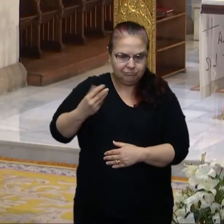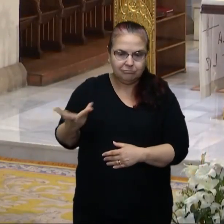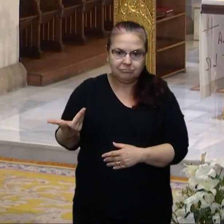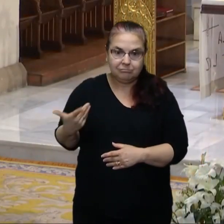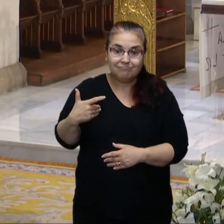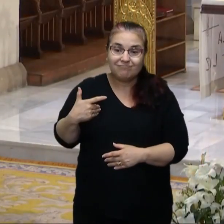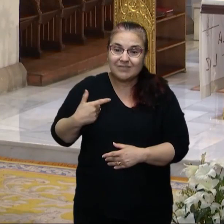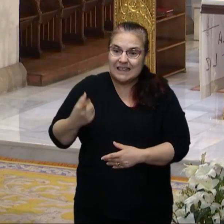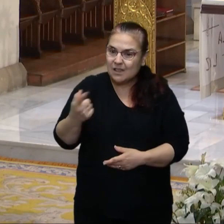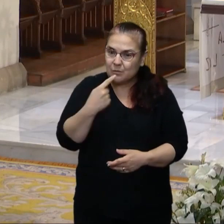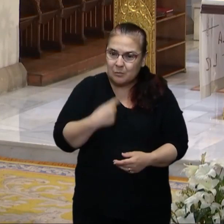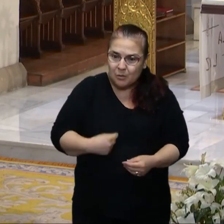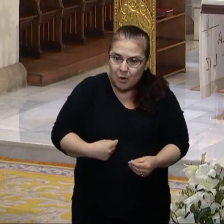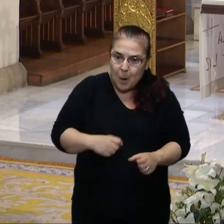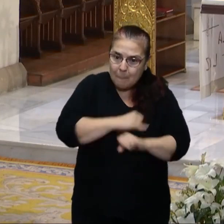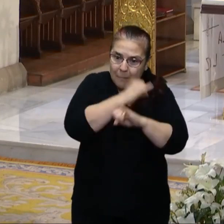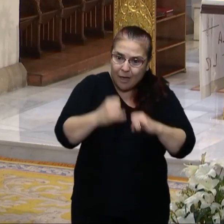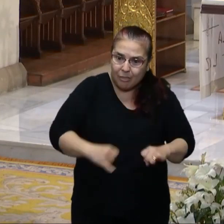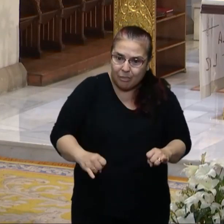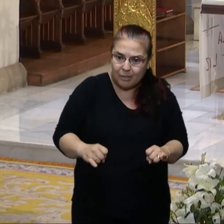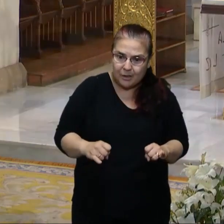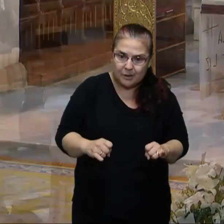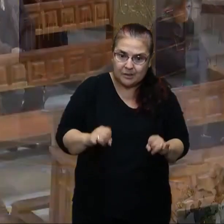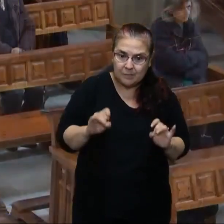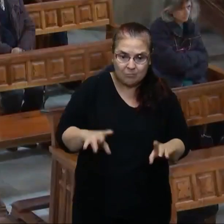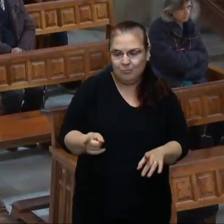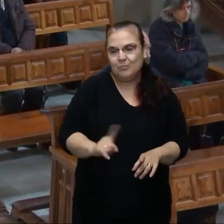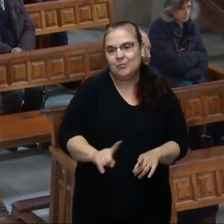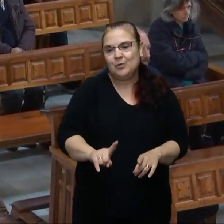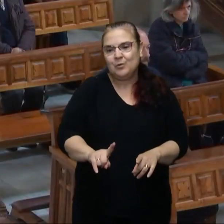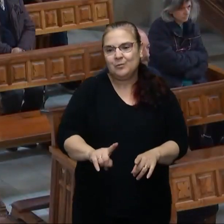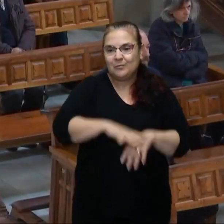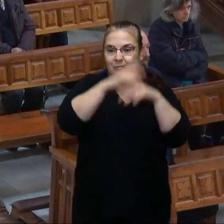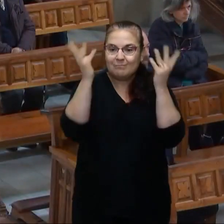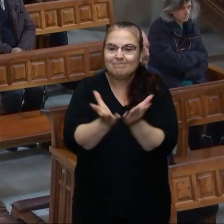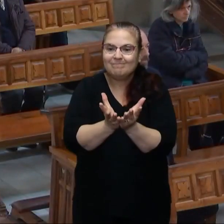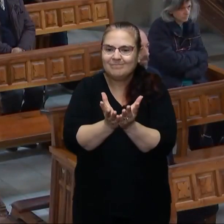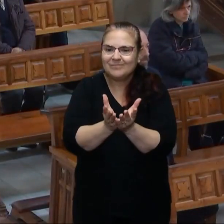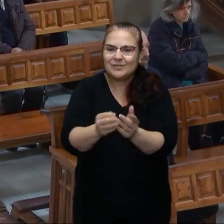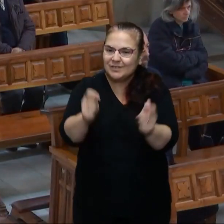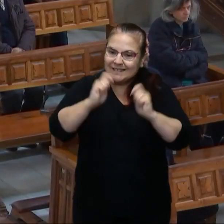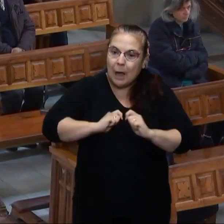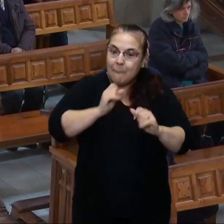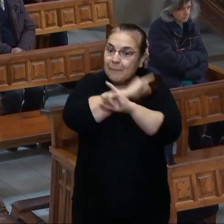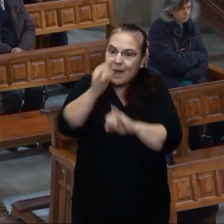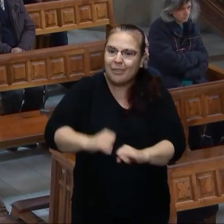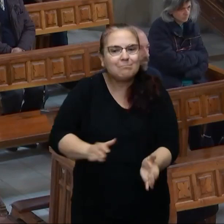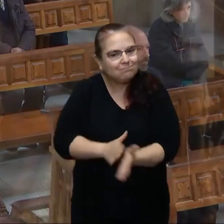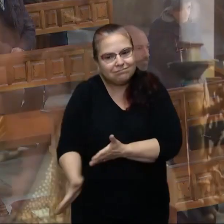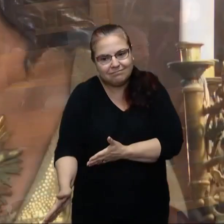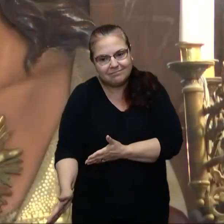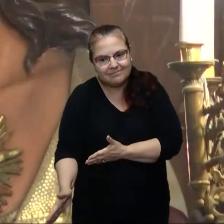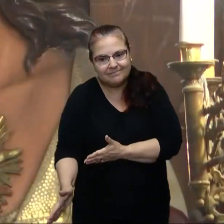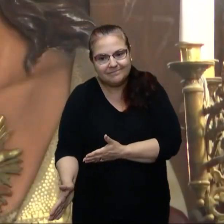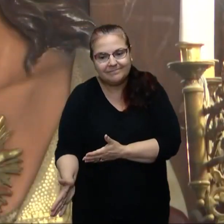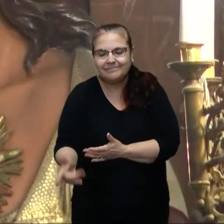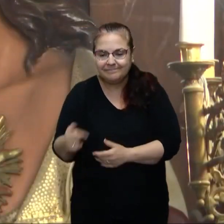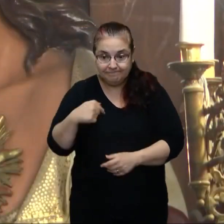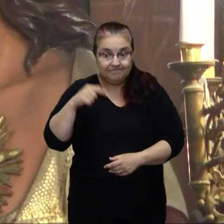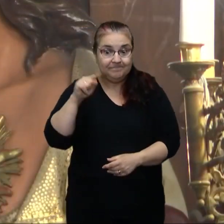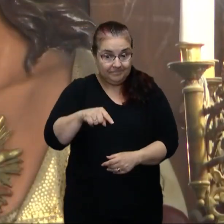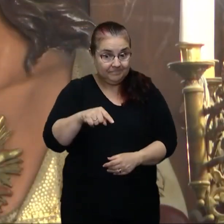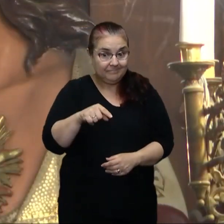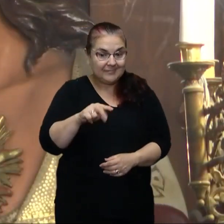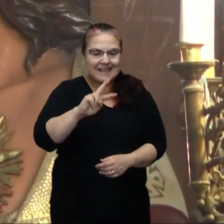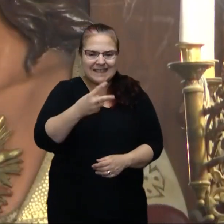no nos da una paz como la da el mundo. Nos da otra paz, una paz para siempre. Y respecto a la